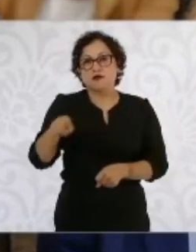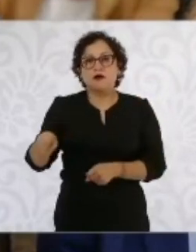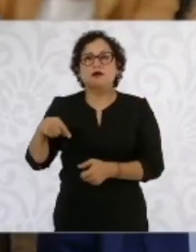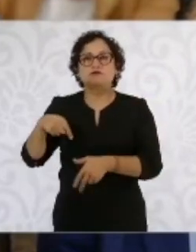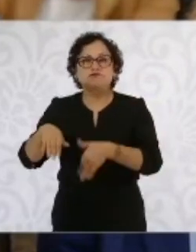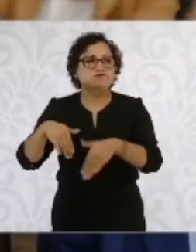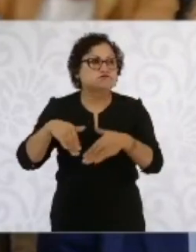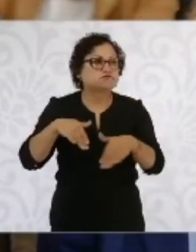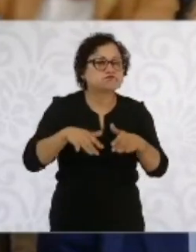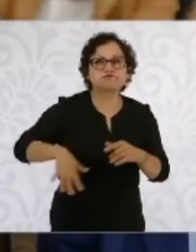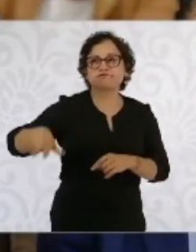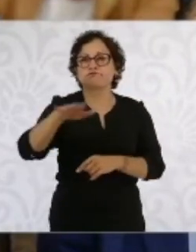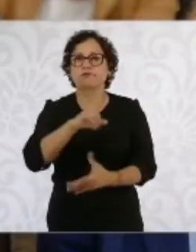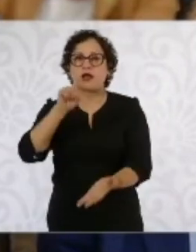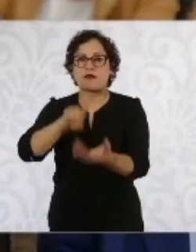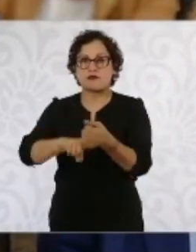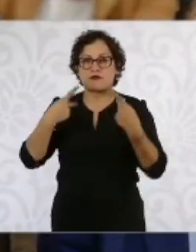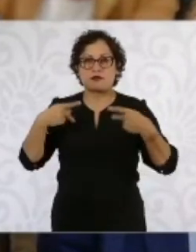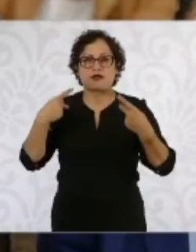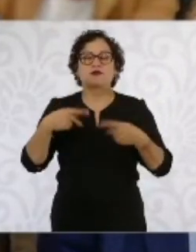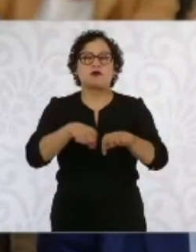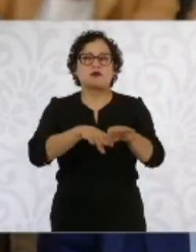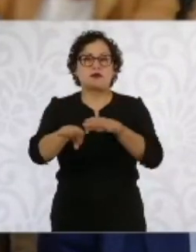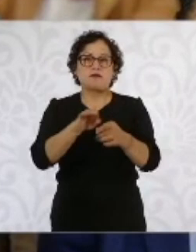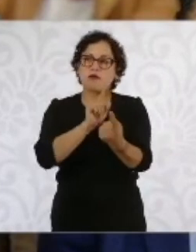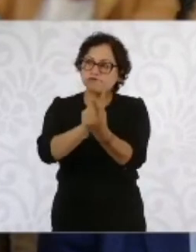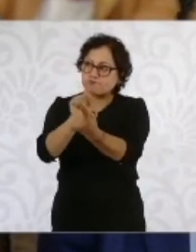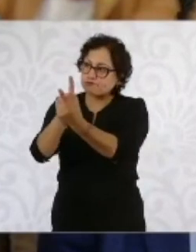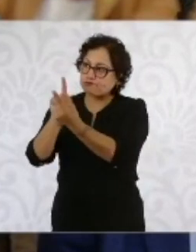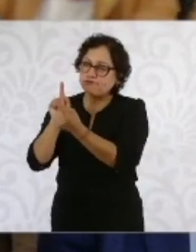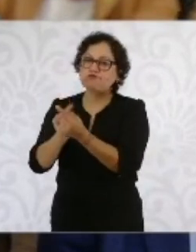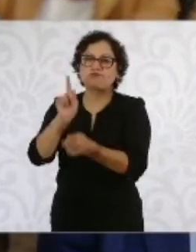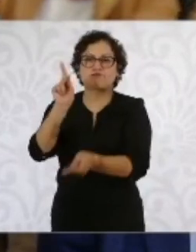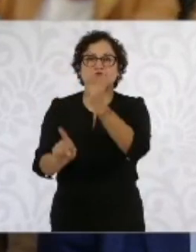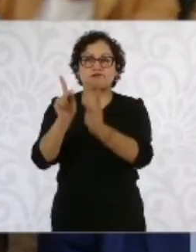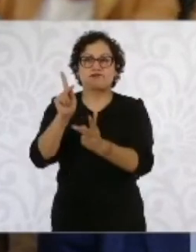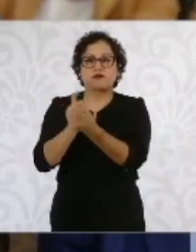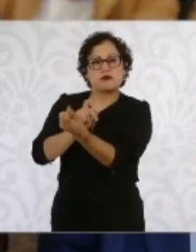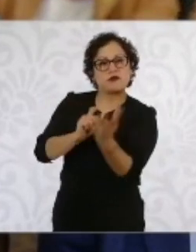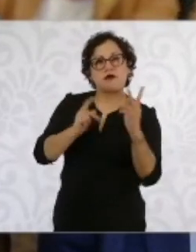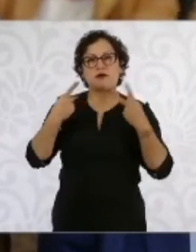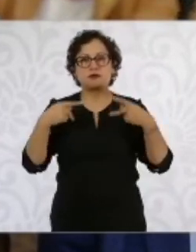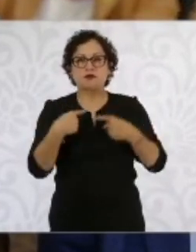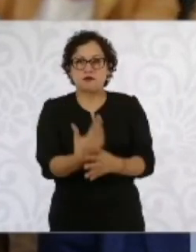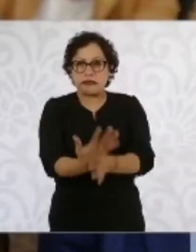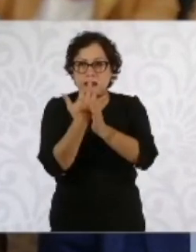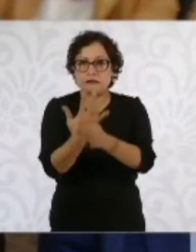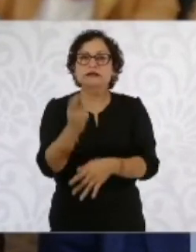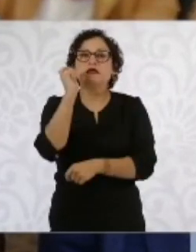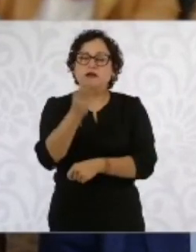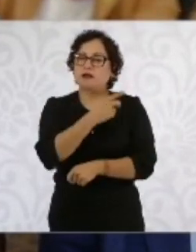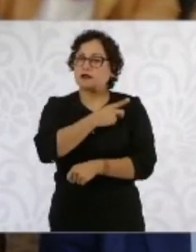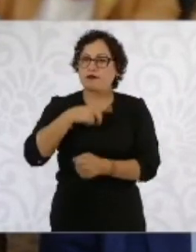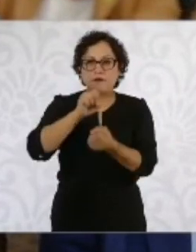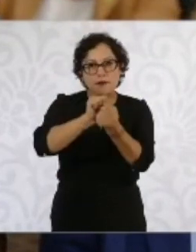platicó con el personal de salud, incluyendo estos trabajadores. Ellos comentan que se debería hacer una revisión, porque